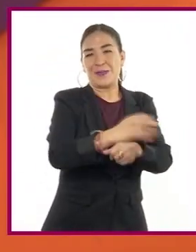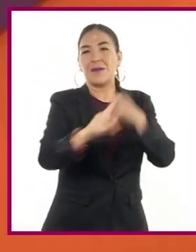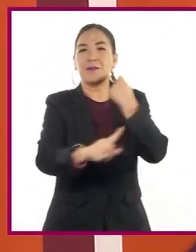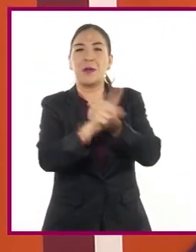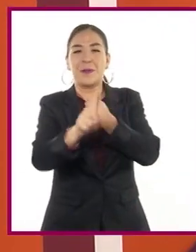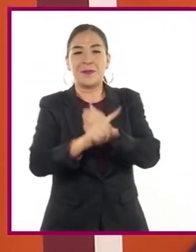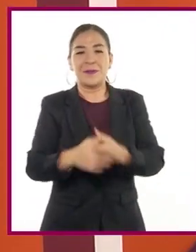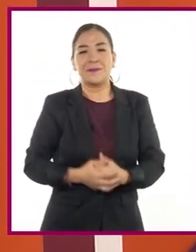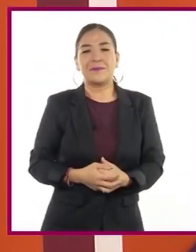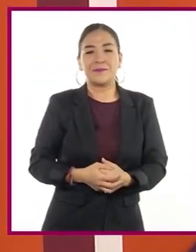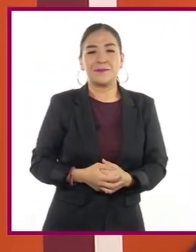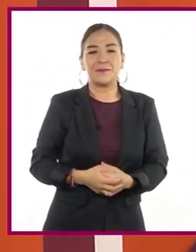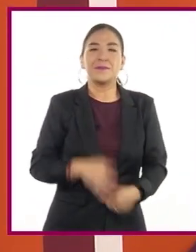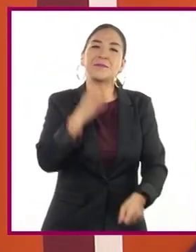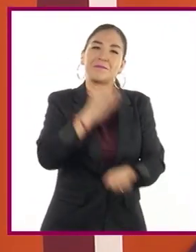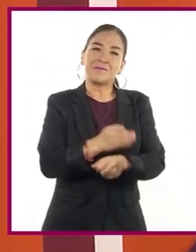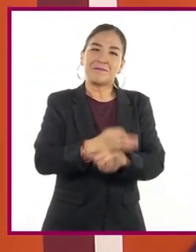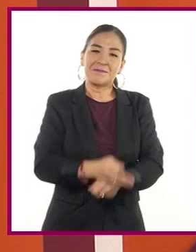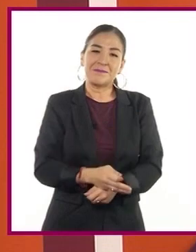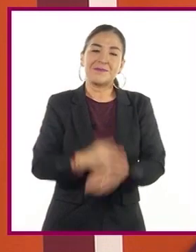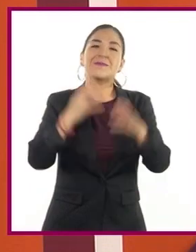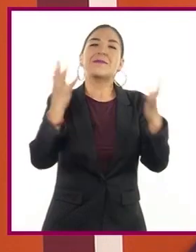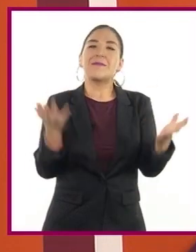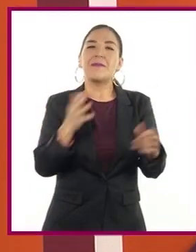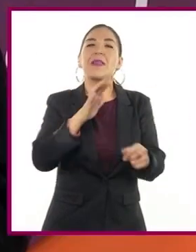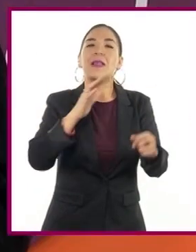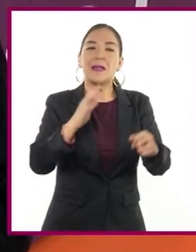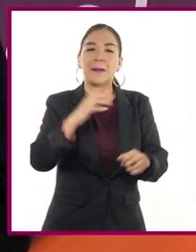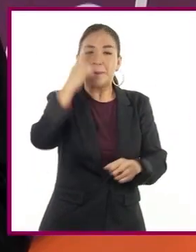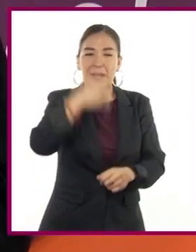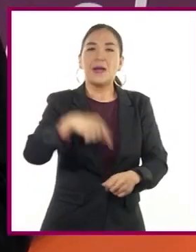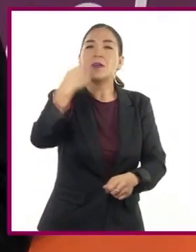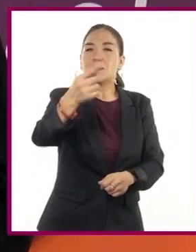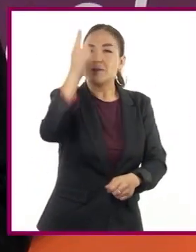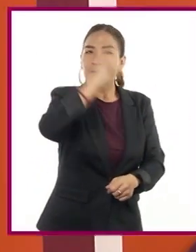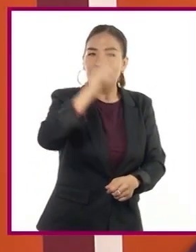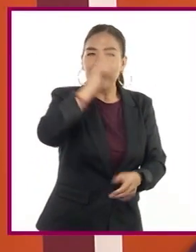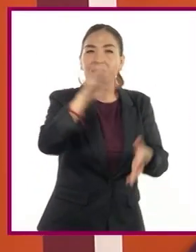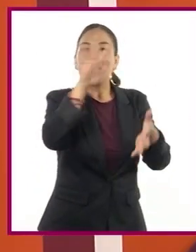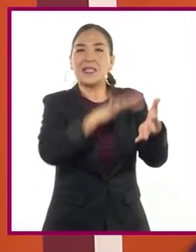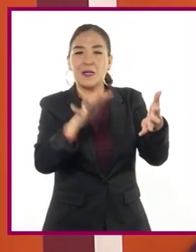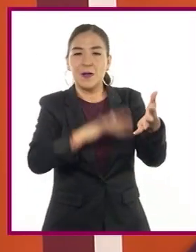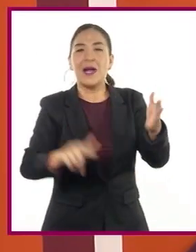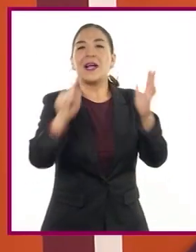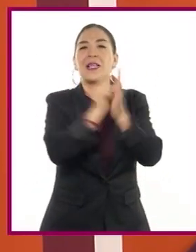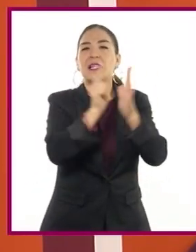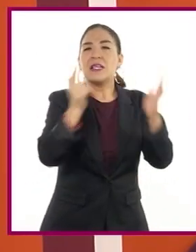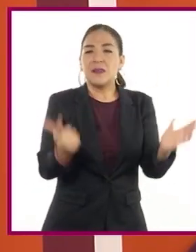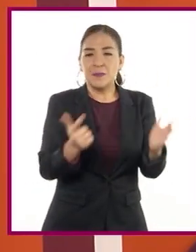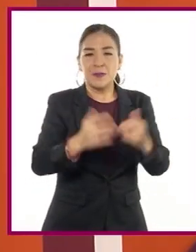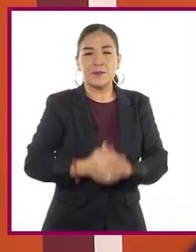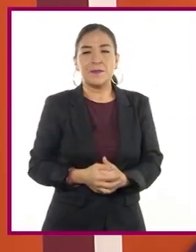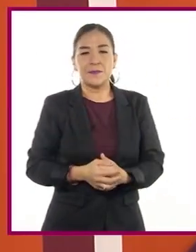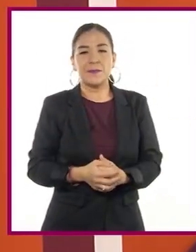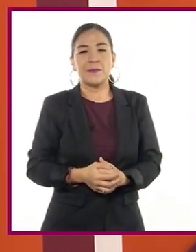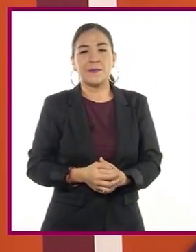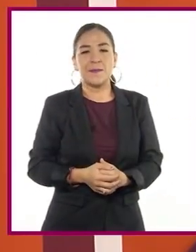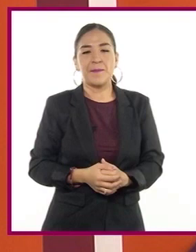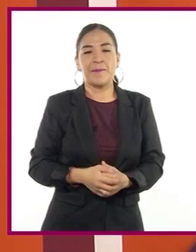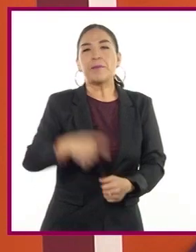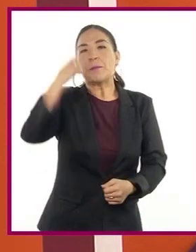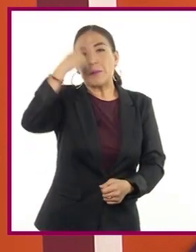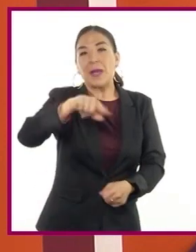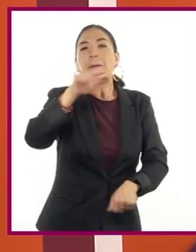Hemos llegado al momento de recomendar la lectura de un libro, que no solo enriquecerá los